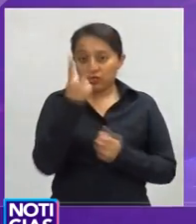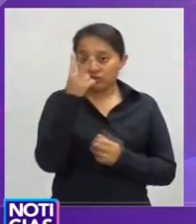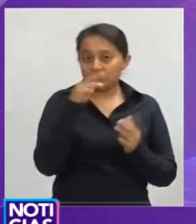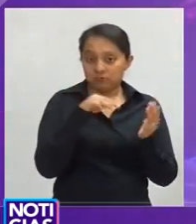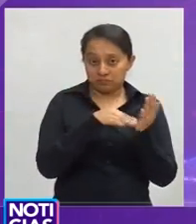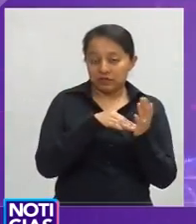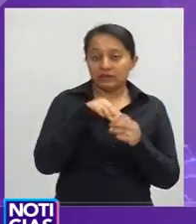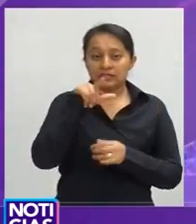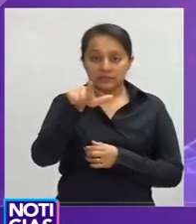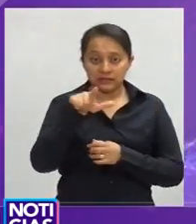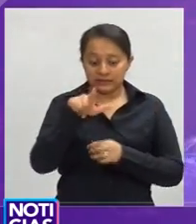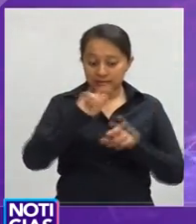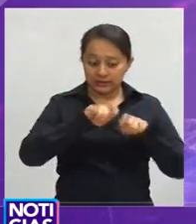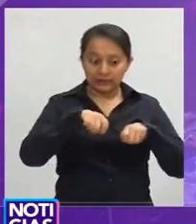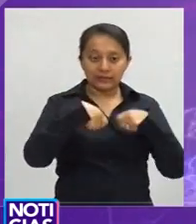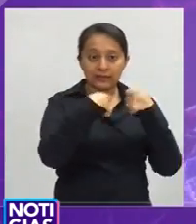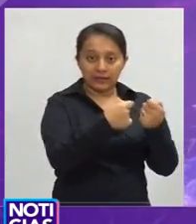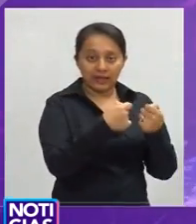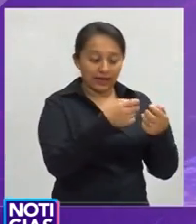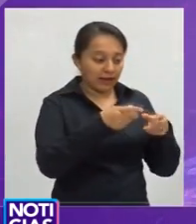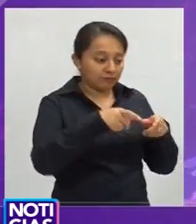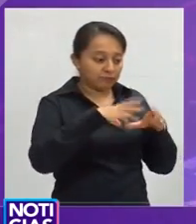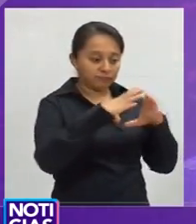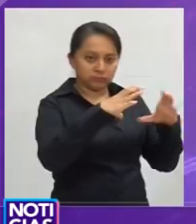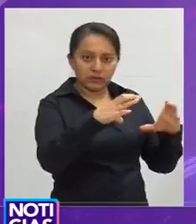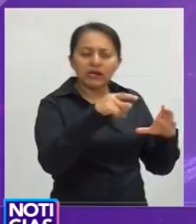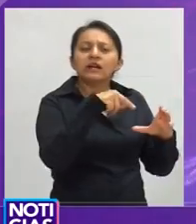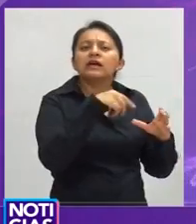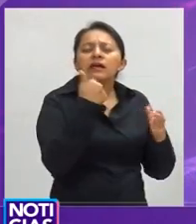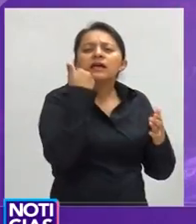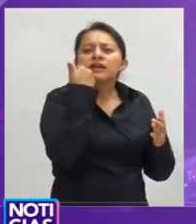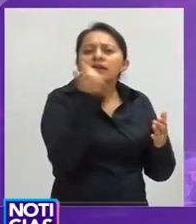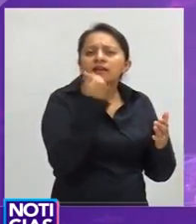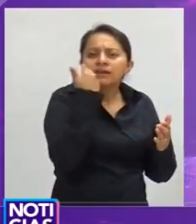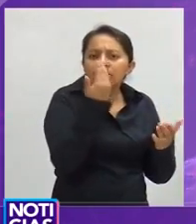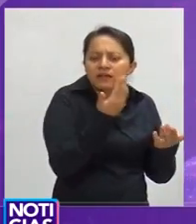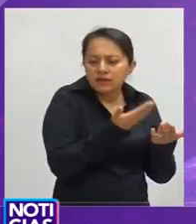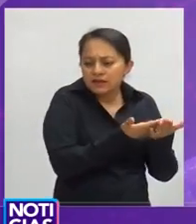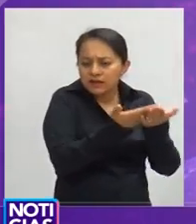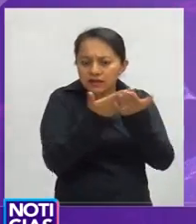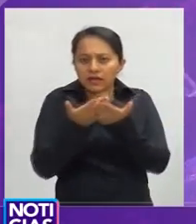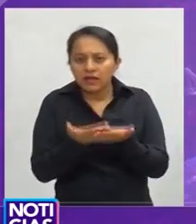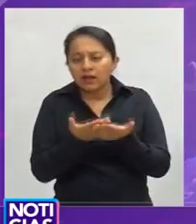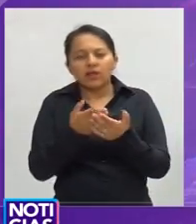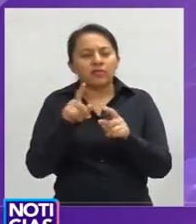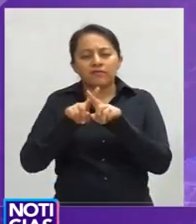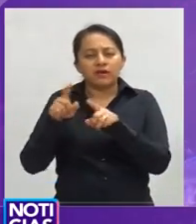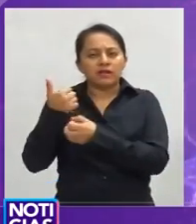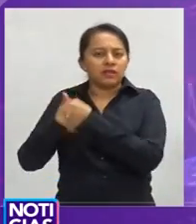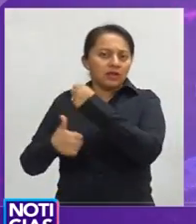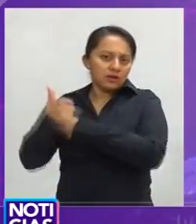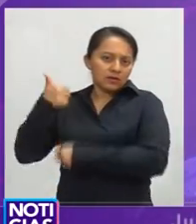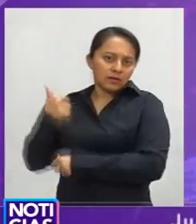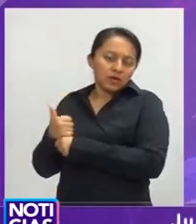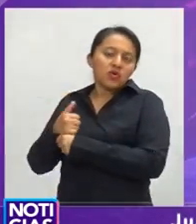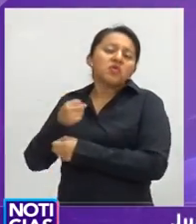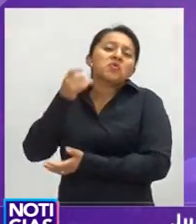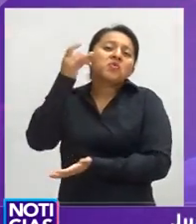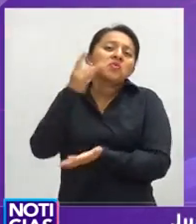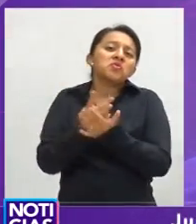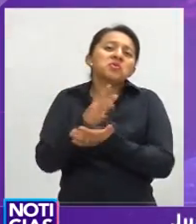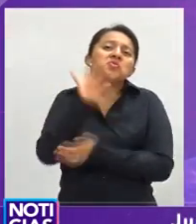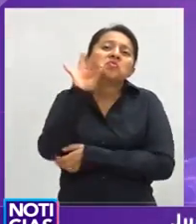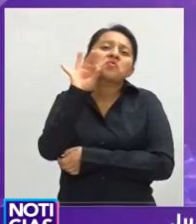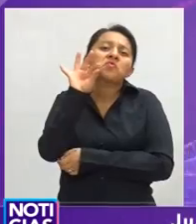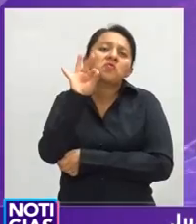se presente y no como el año pasado, que solo fueron 40 fichas. Únicamente son para matrimonios que están casados. Los